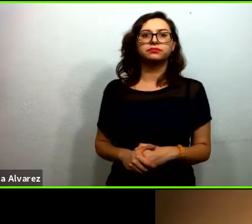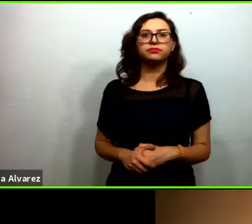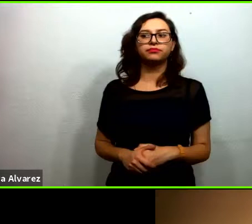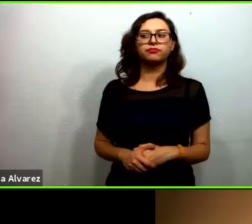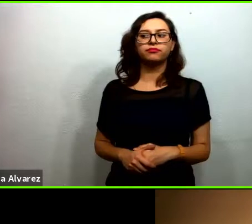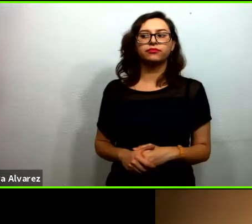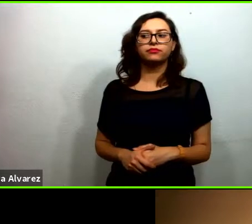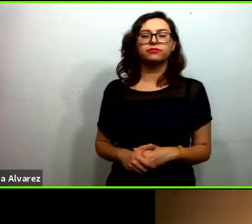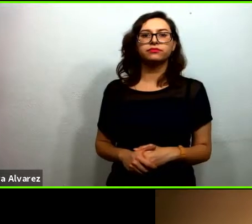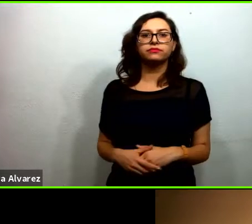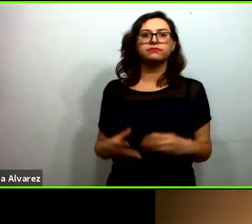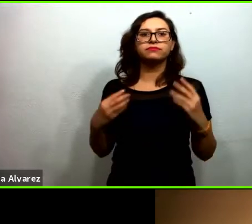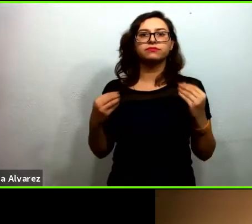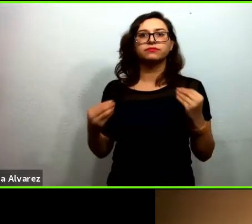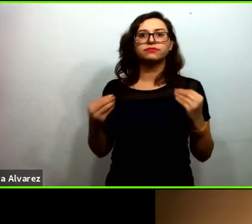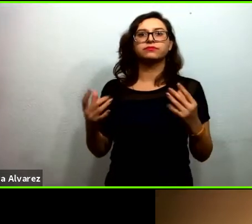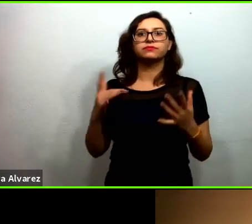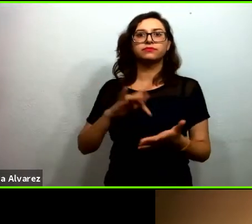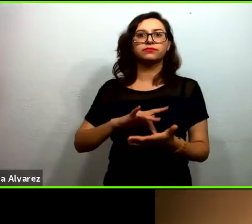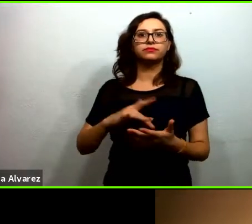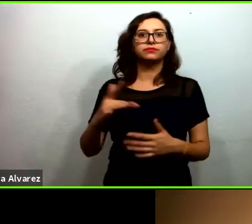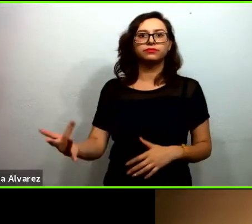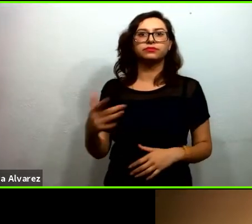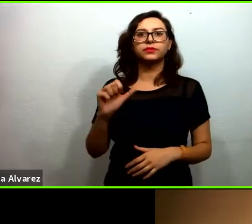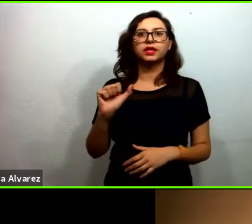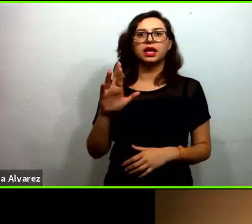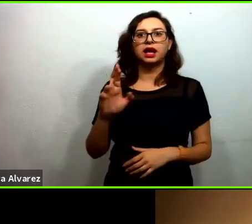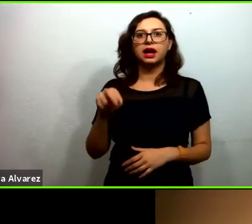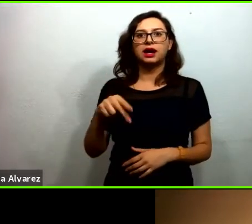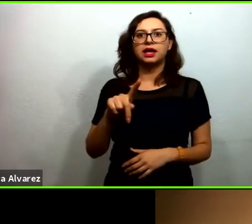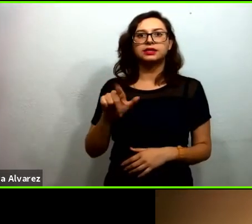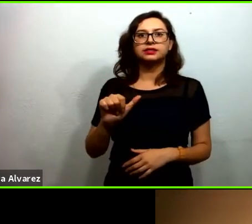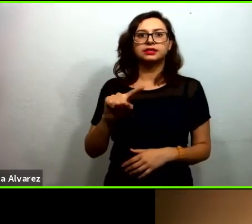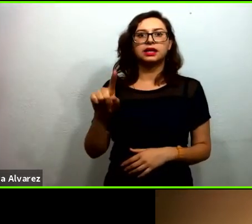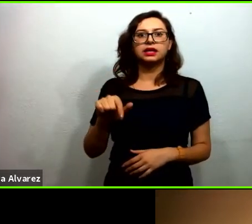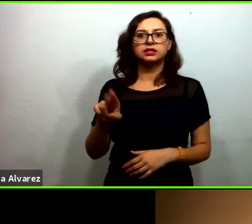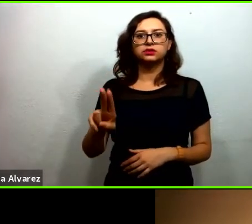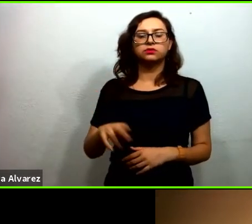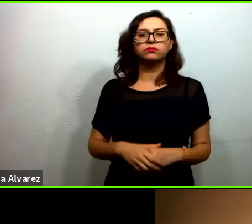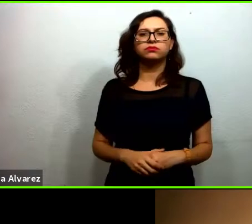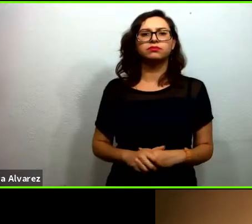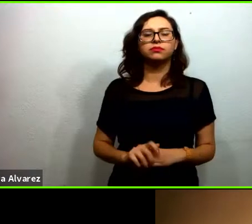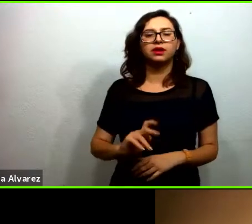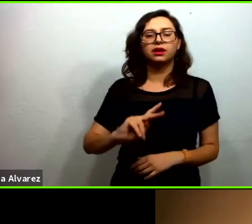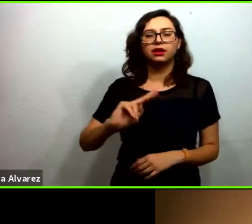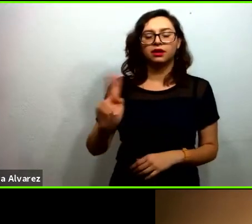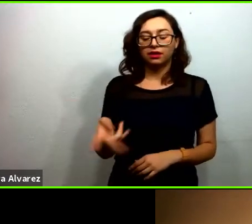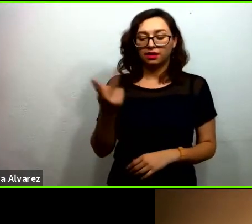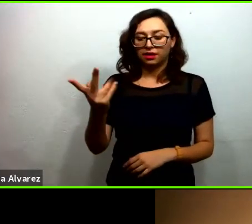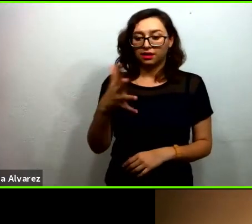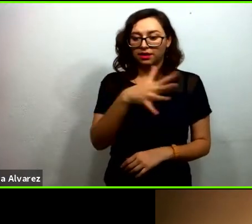muchísimas gracias a aranzazu había una pregunta general